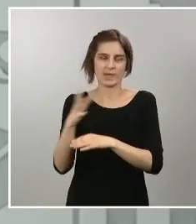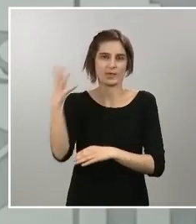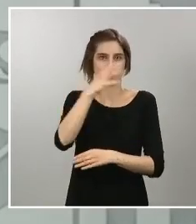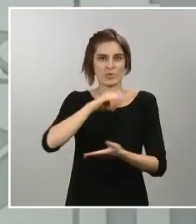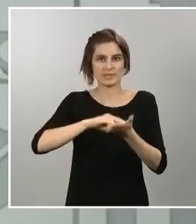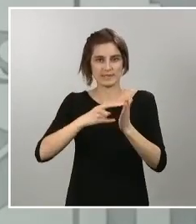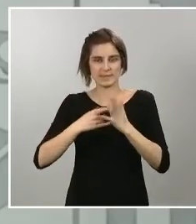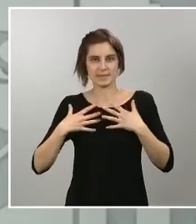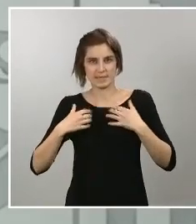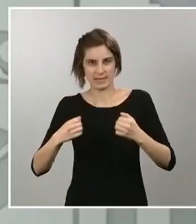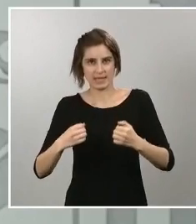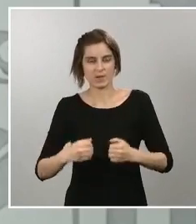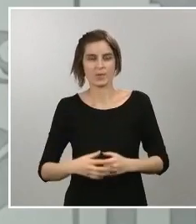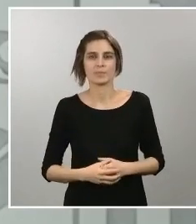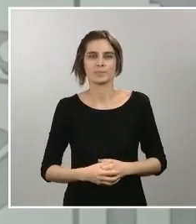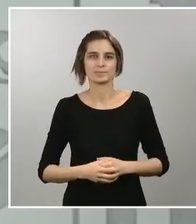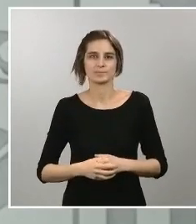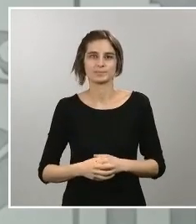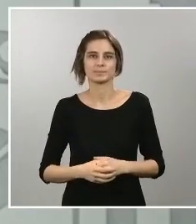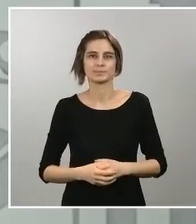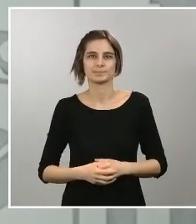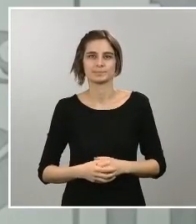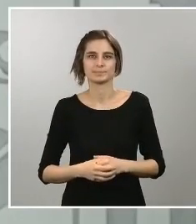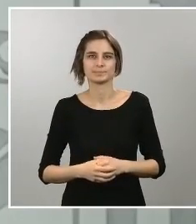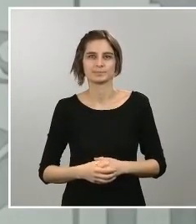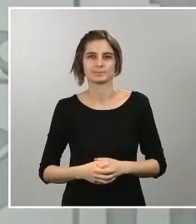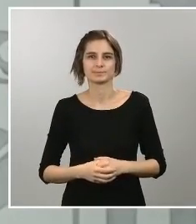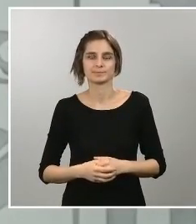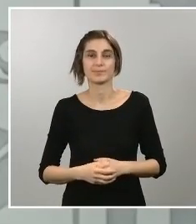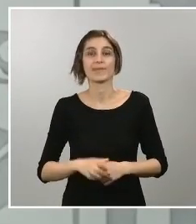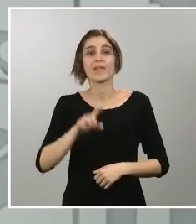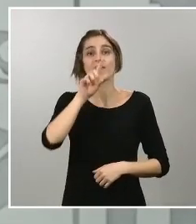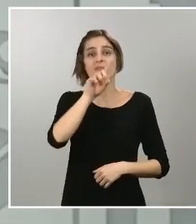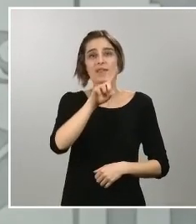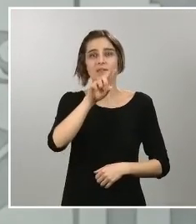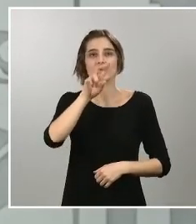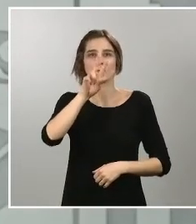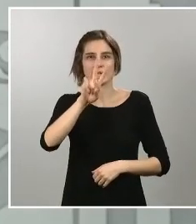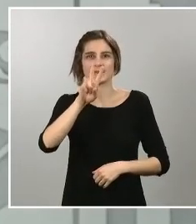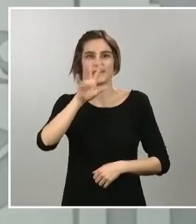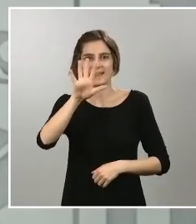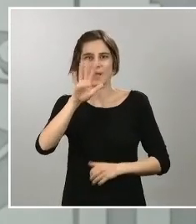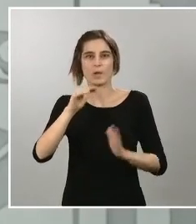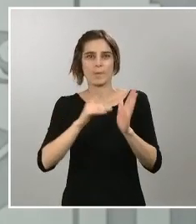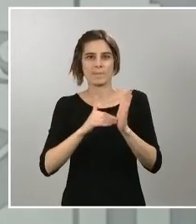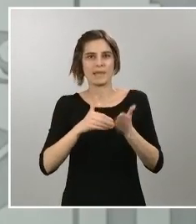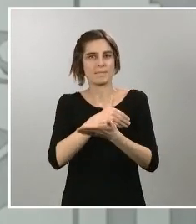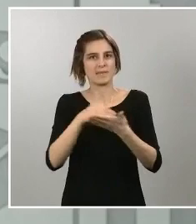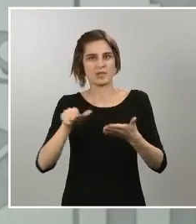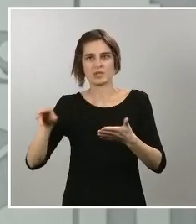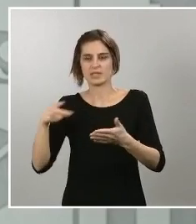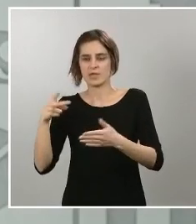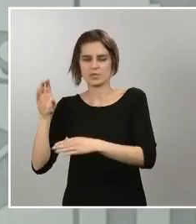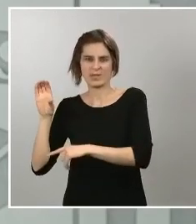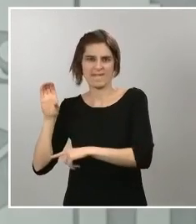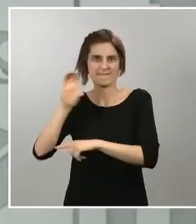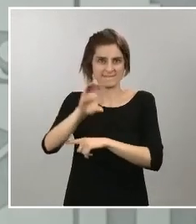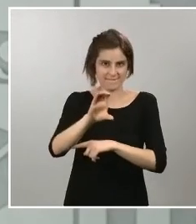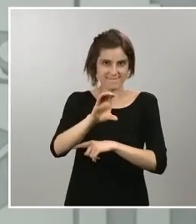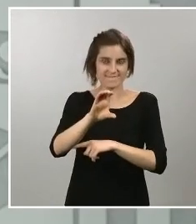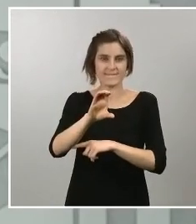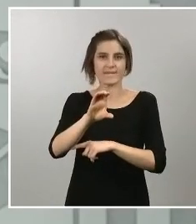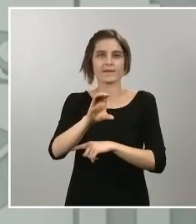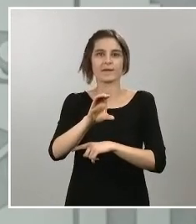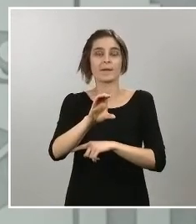sido 125.000 millones de euros los que se han puesto a disposición, tanto de este gasto como de la capacidad de